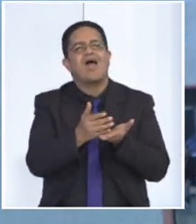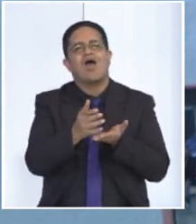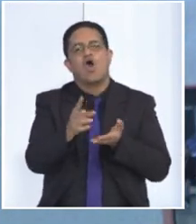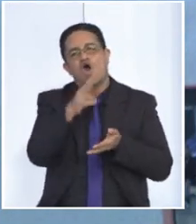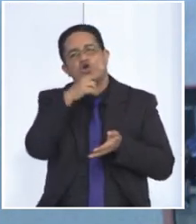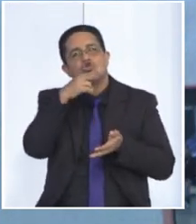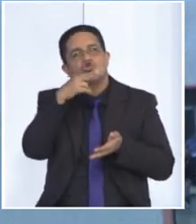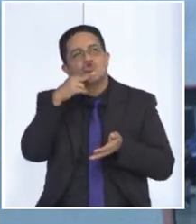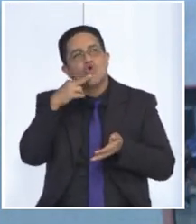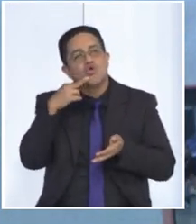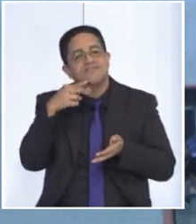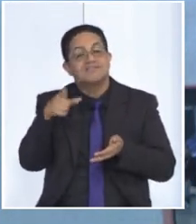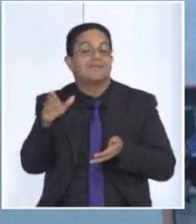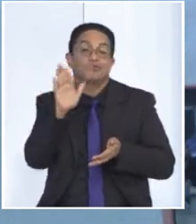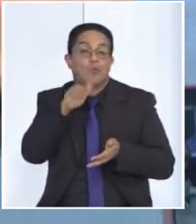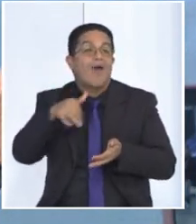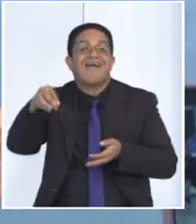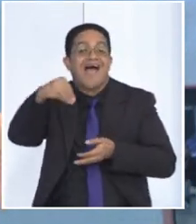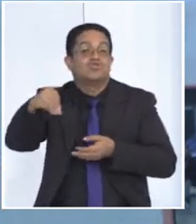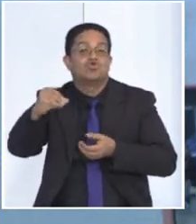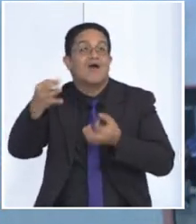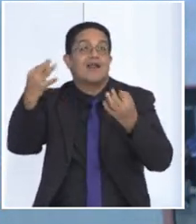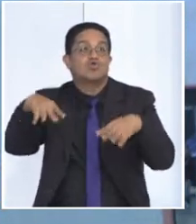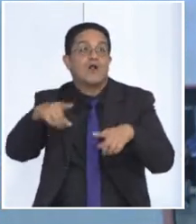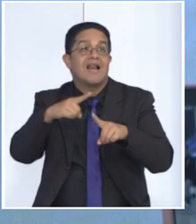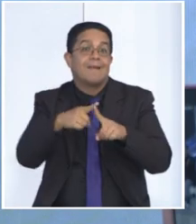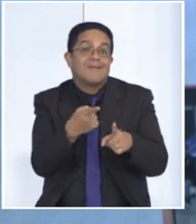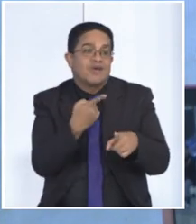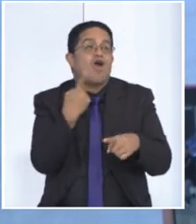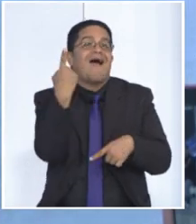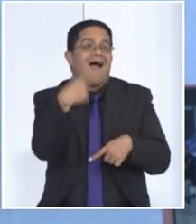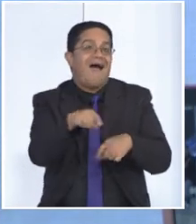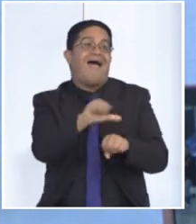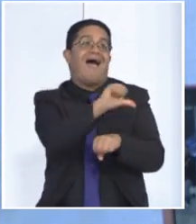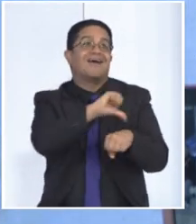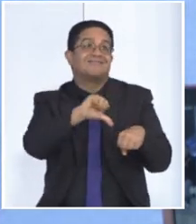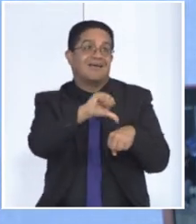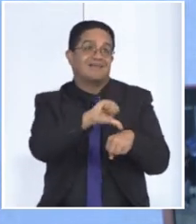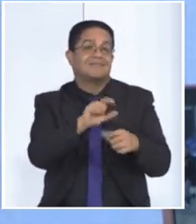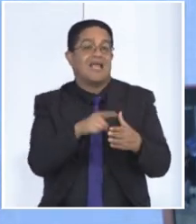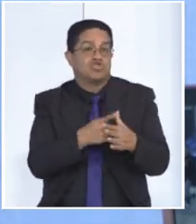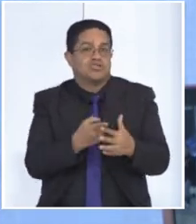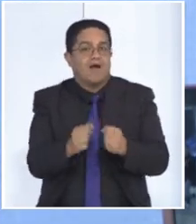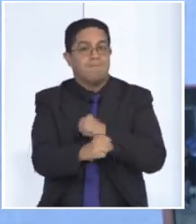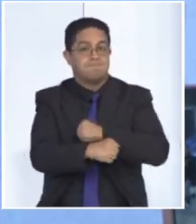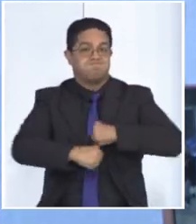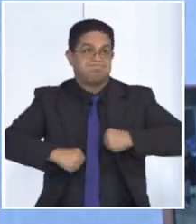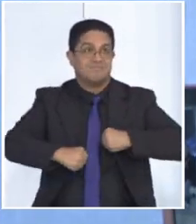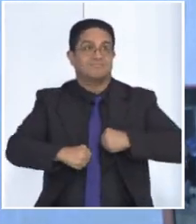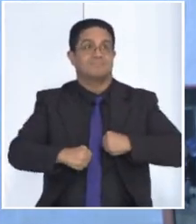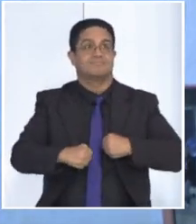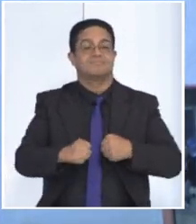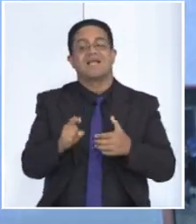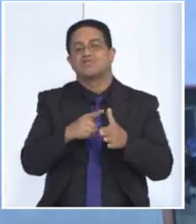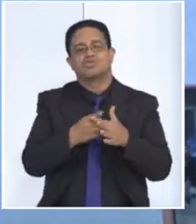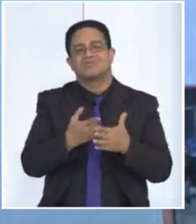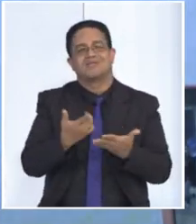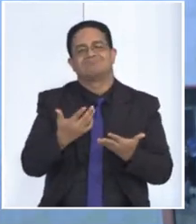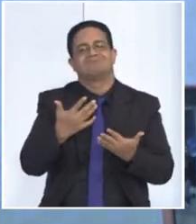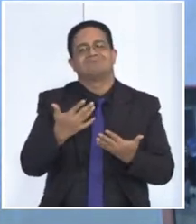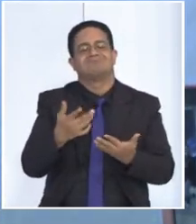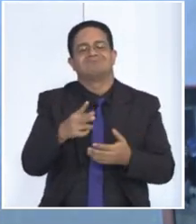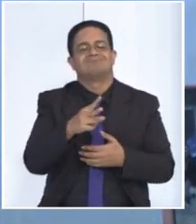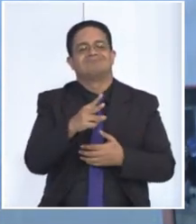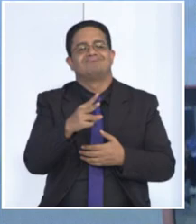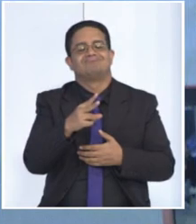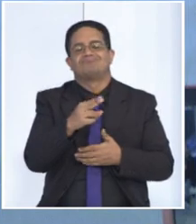dulce, un chocolate que no tiene azúcar pero tiene más grasa y al final pues obviamente el exceso calórico es lo que va a determinar. Por lo tanto, no ayuda o no